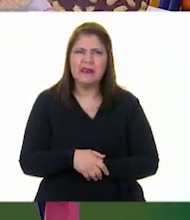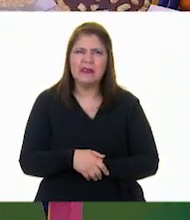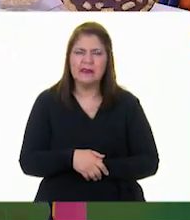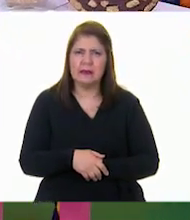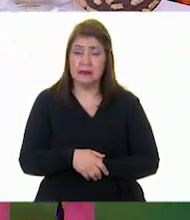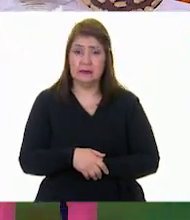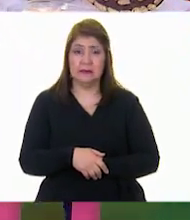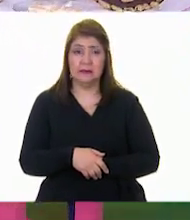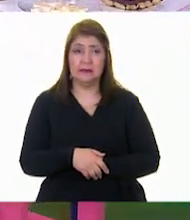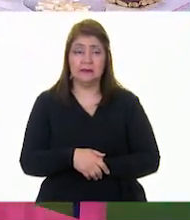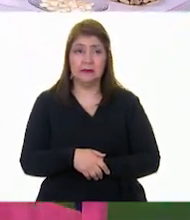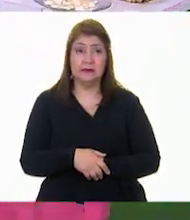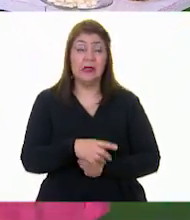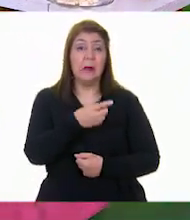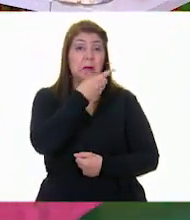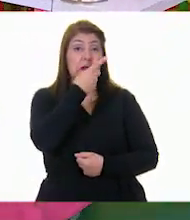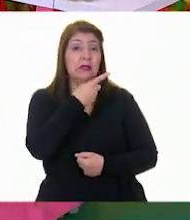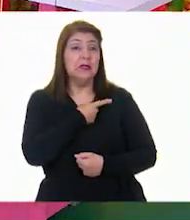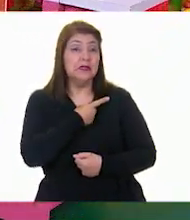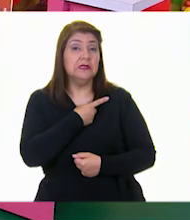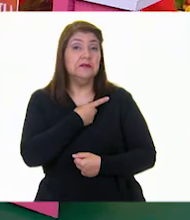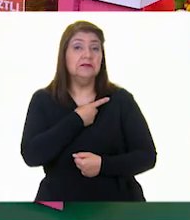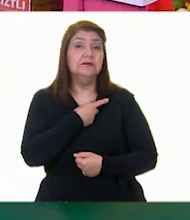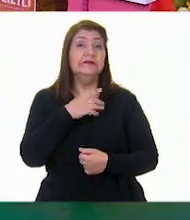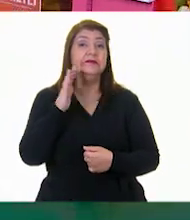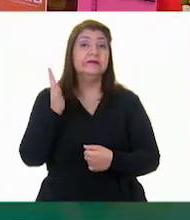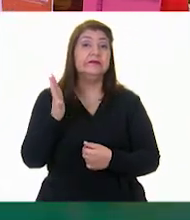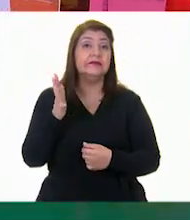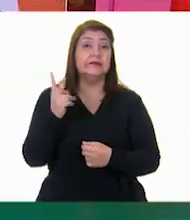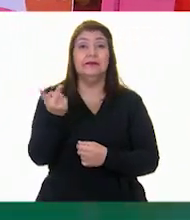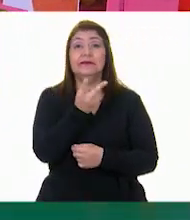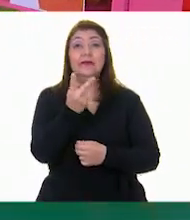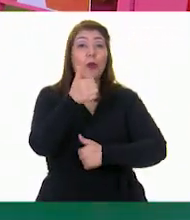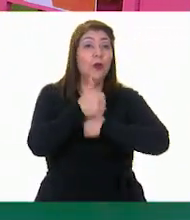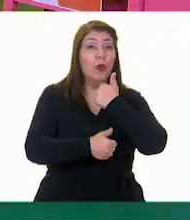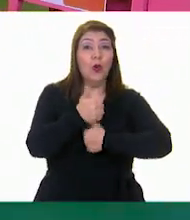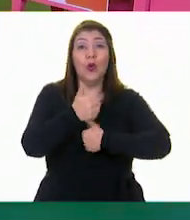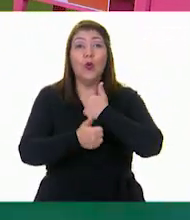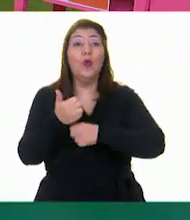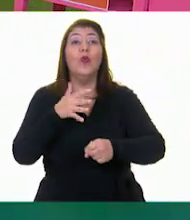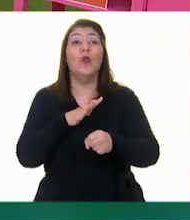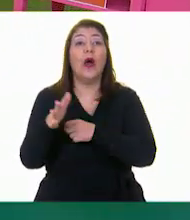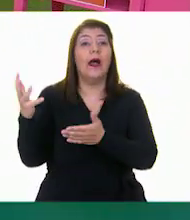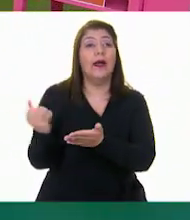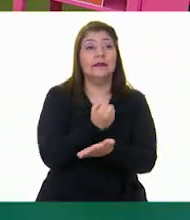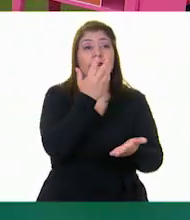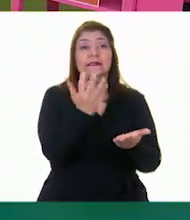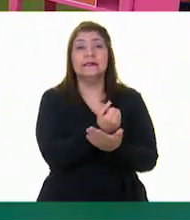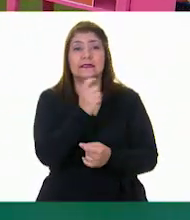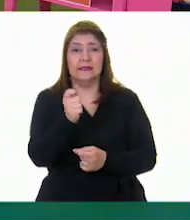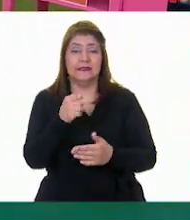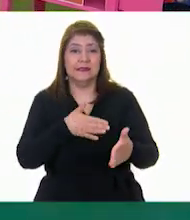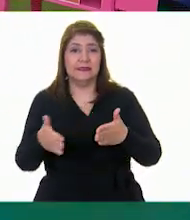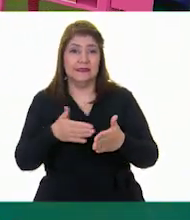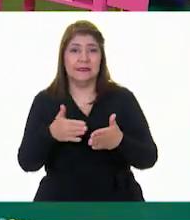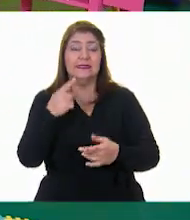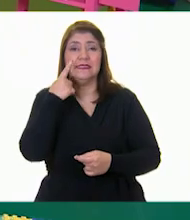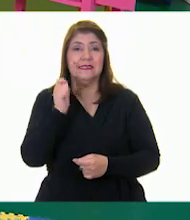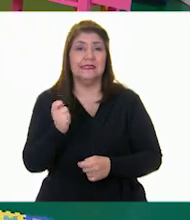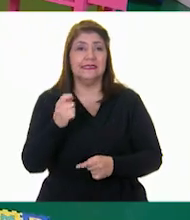Oigan, me están diciendo que nos acaban de llegar los resultados del concurso de nutrieros y nutriheroinas de la cocina.